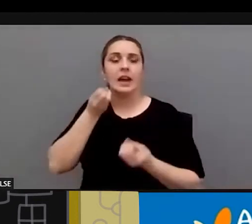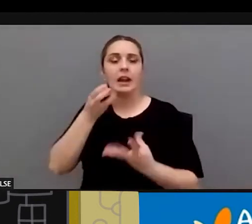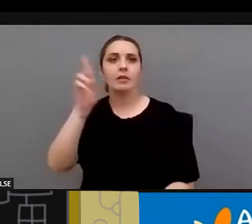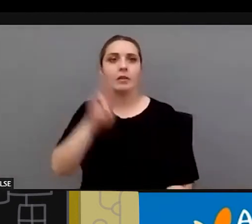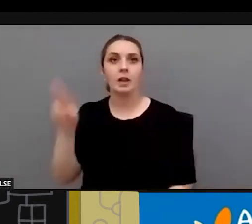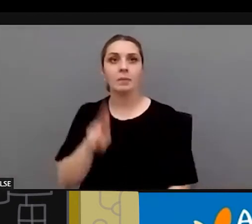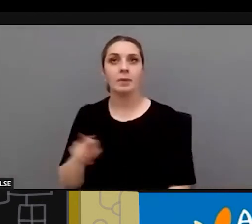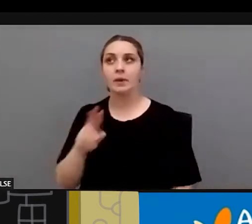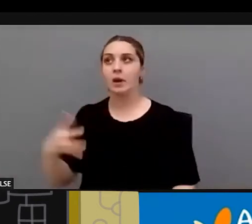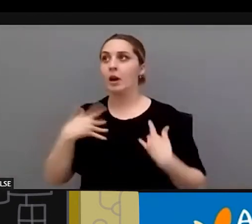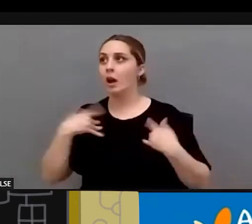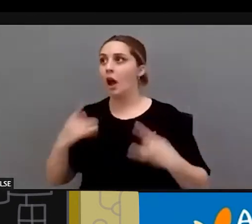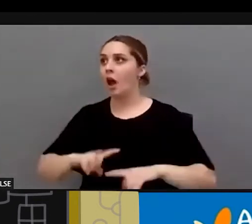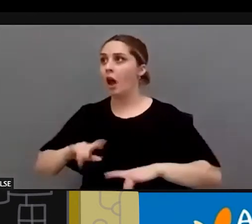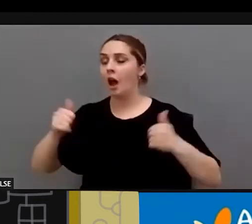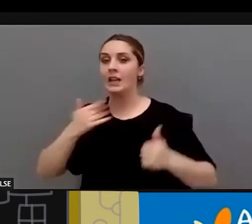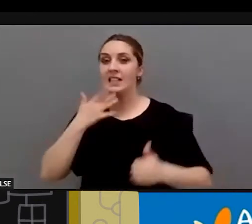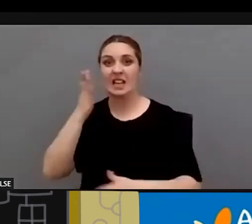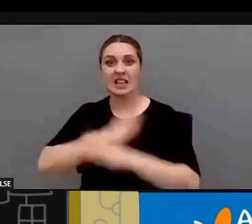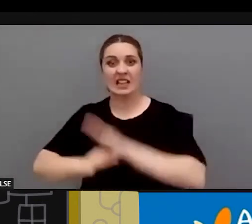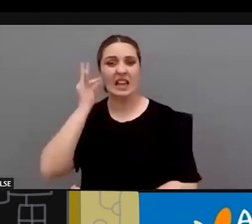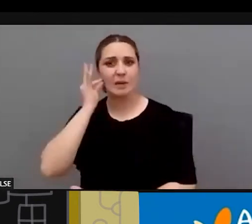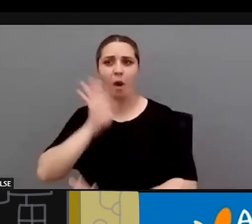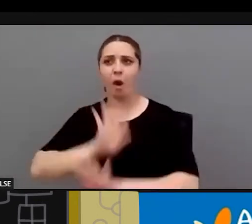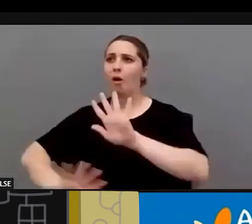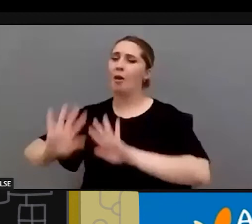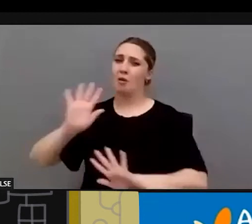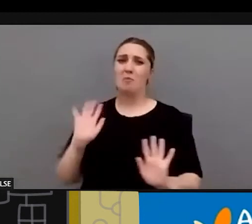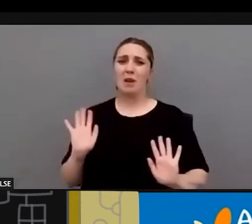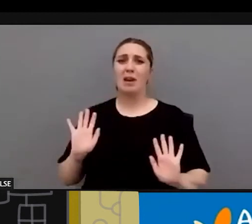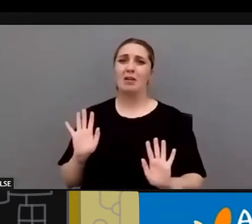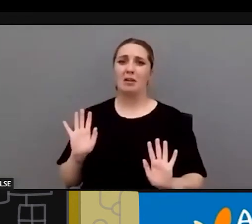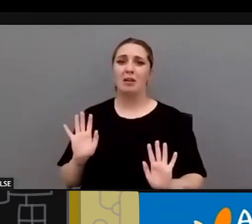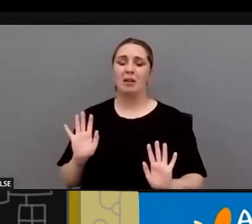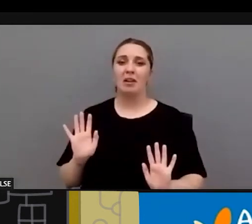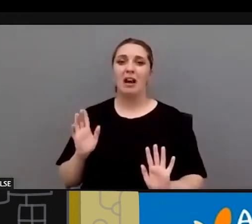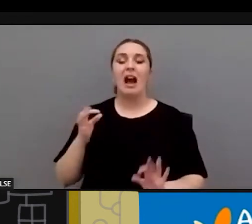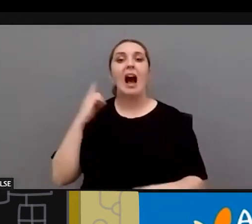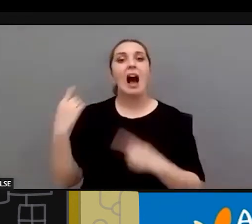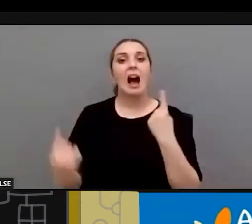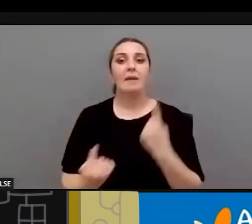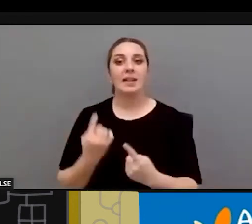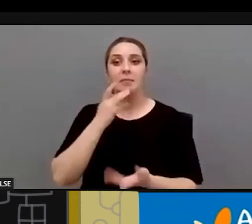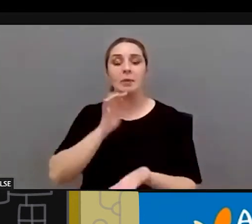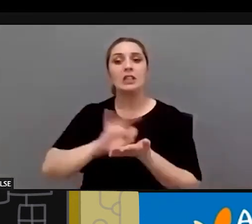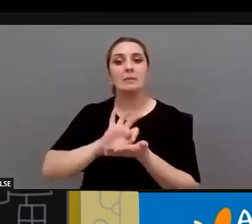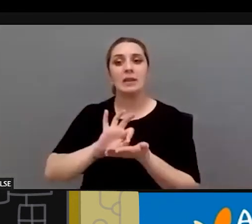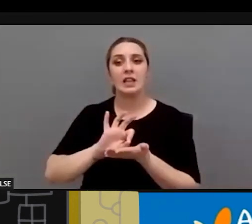otra vez en el caso de una mujer con discapacidad es muy complejo a veces no hay servicios